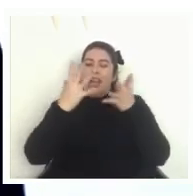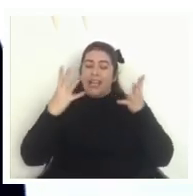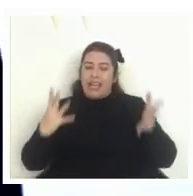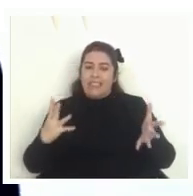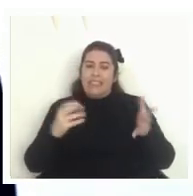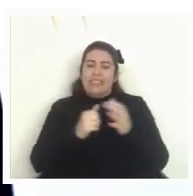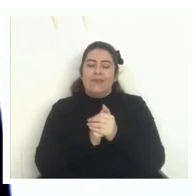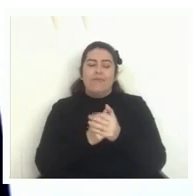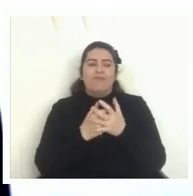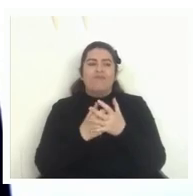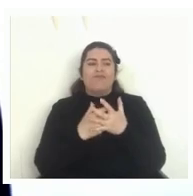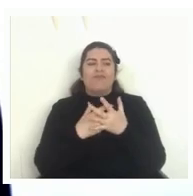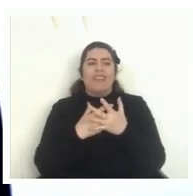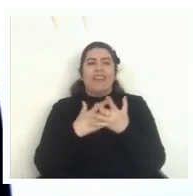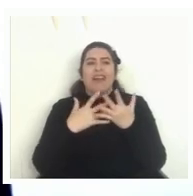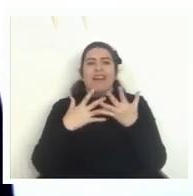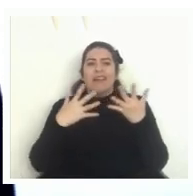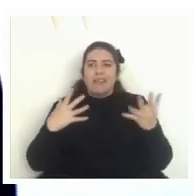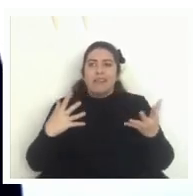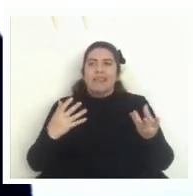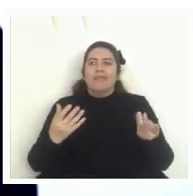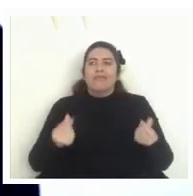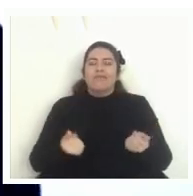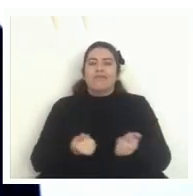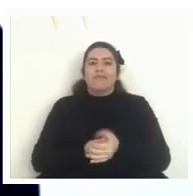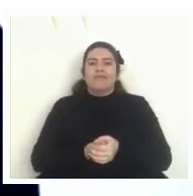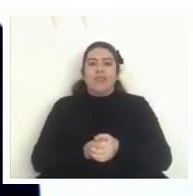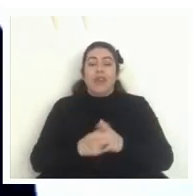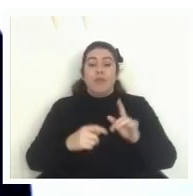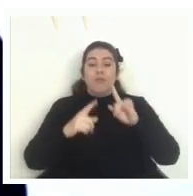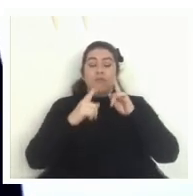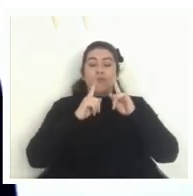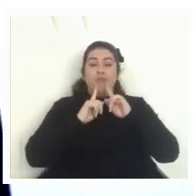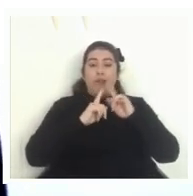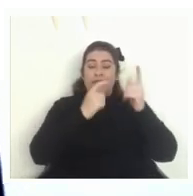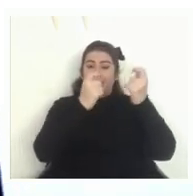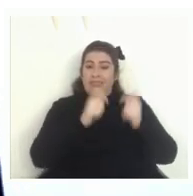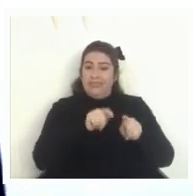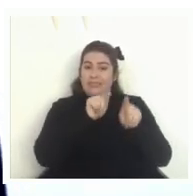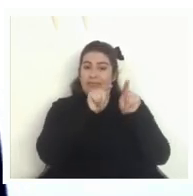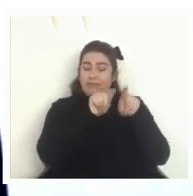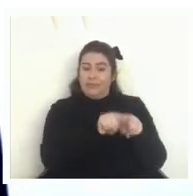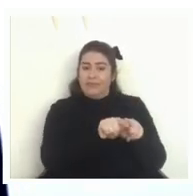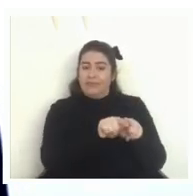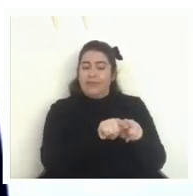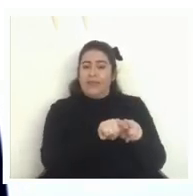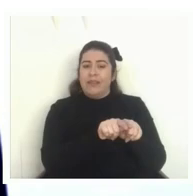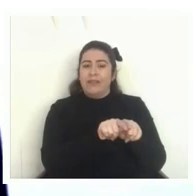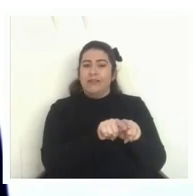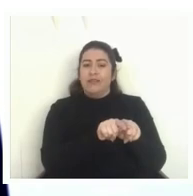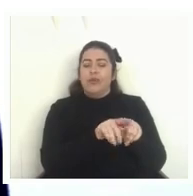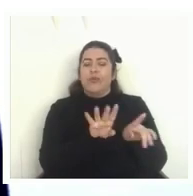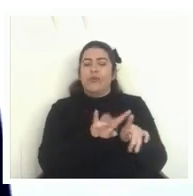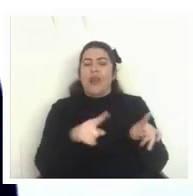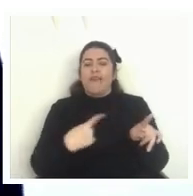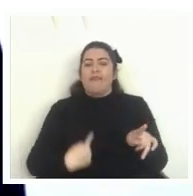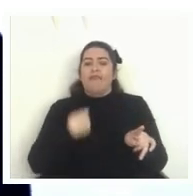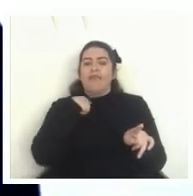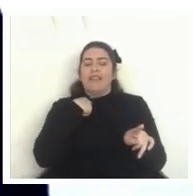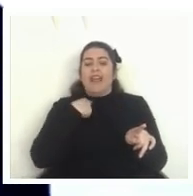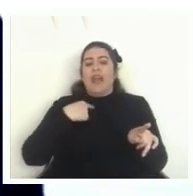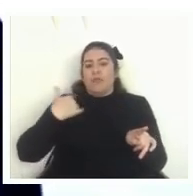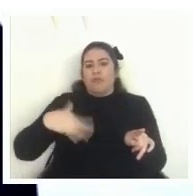una enorme las pruebas estandarizadas tienen una una enorme consecuencias e importancia